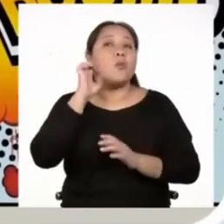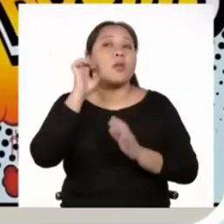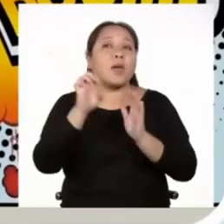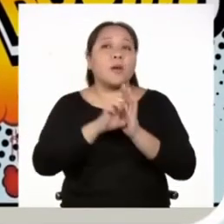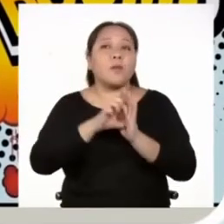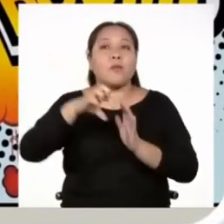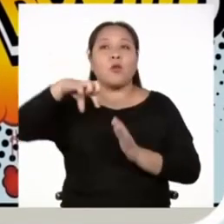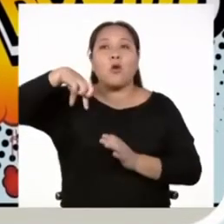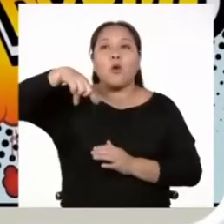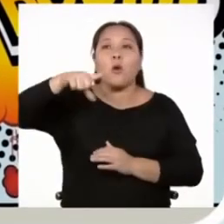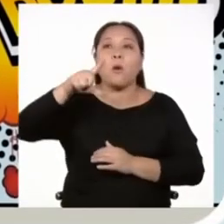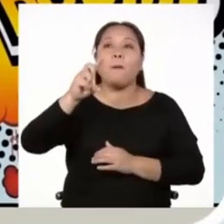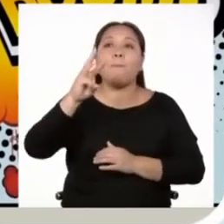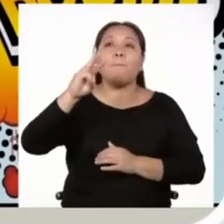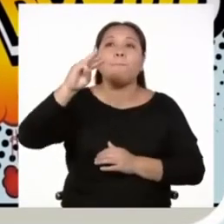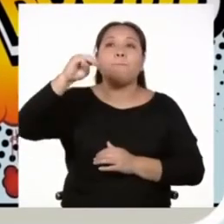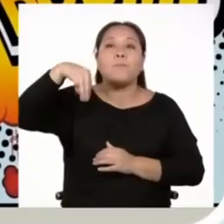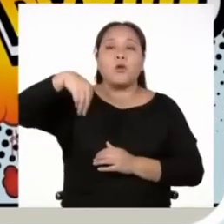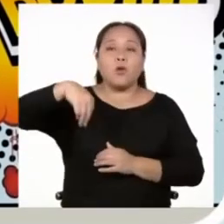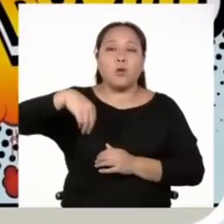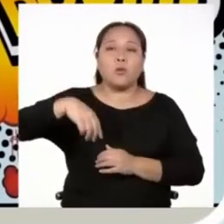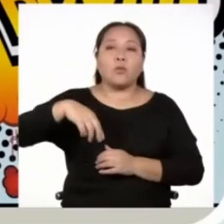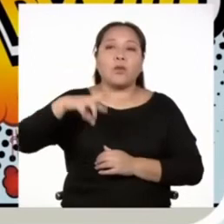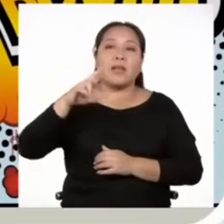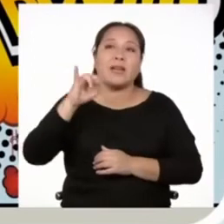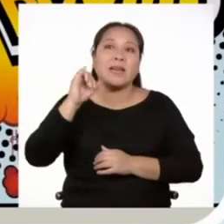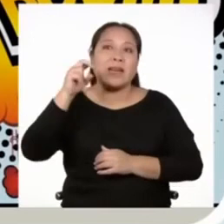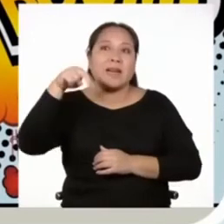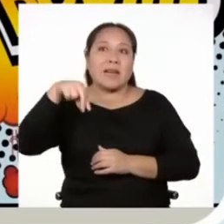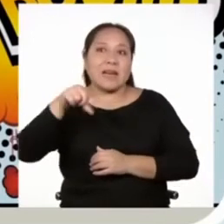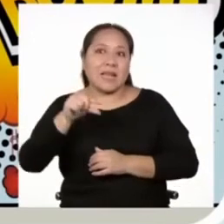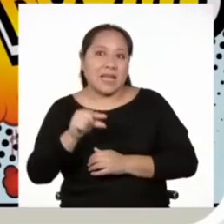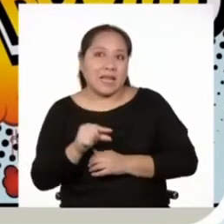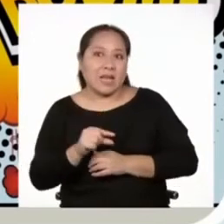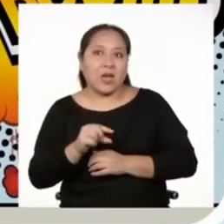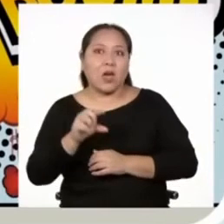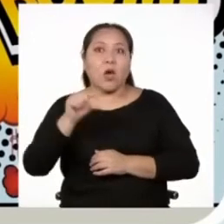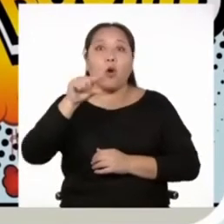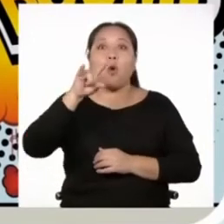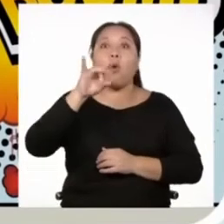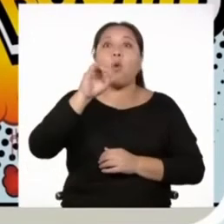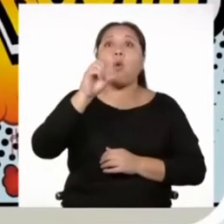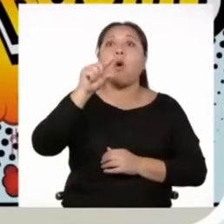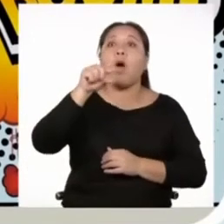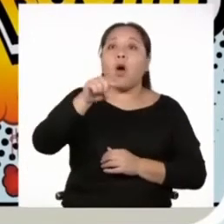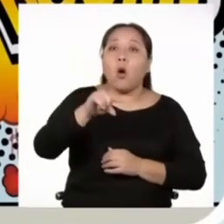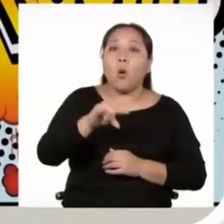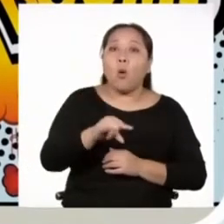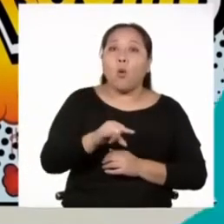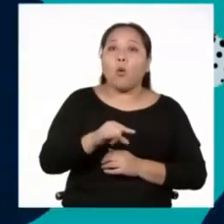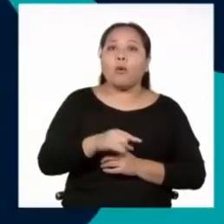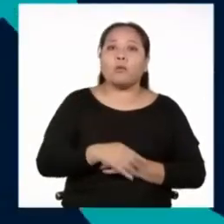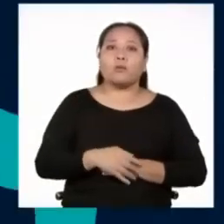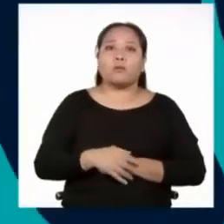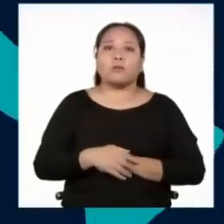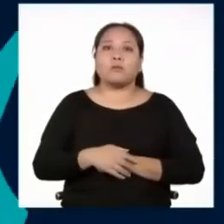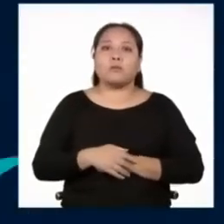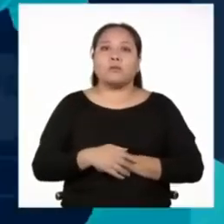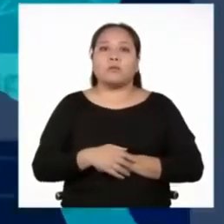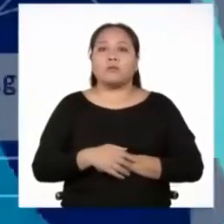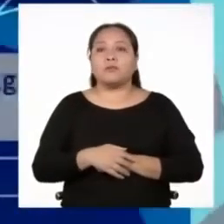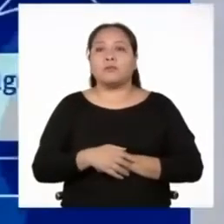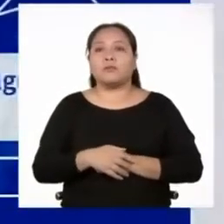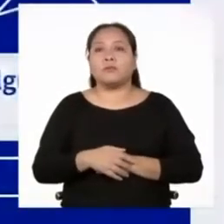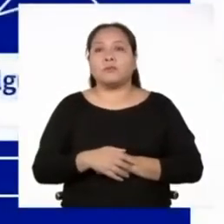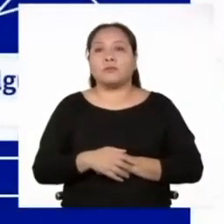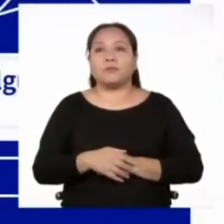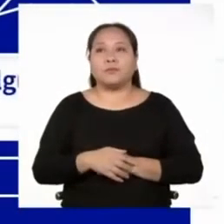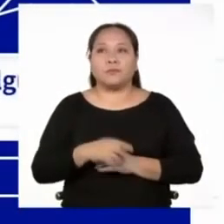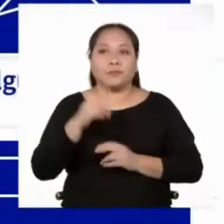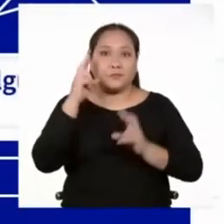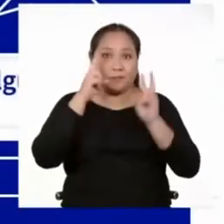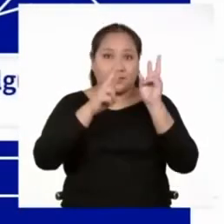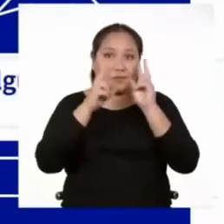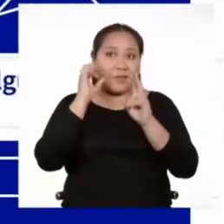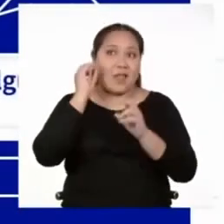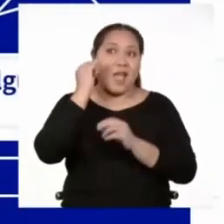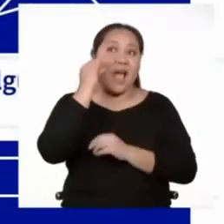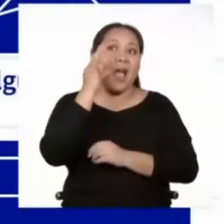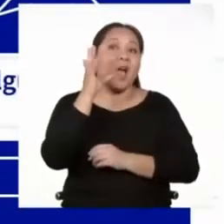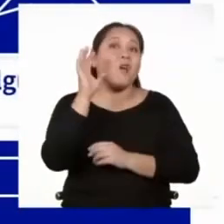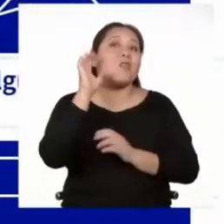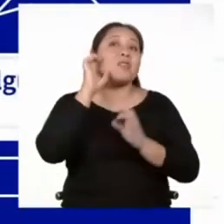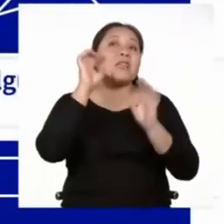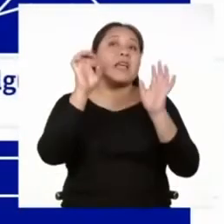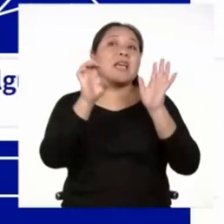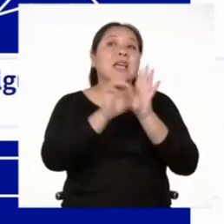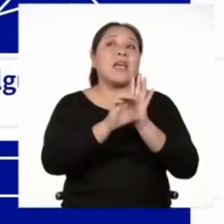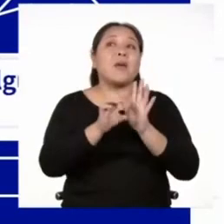plum, ring, guau, sss, jrr. Veamos algunos ejemplos